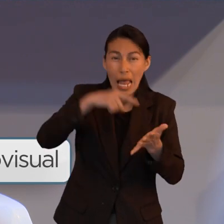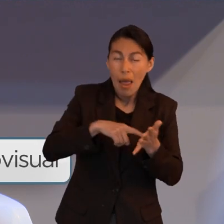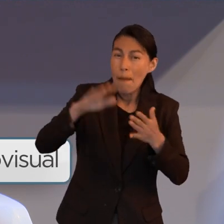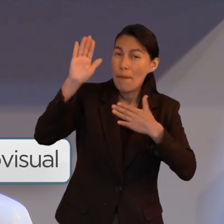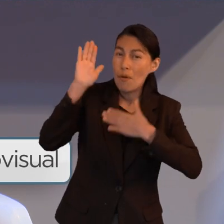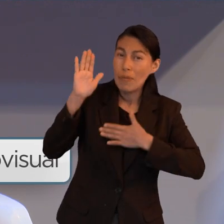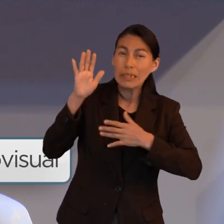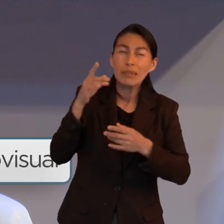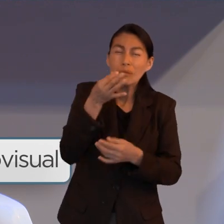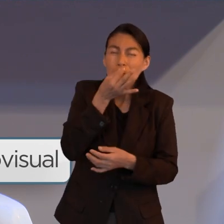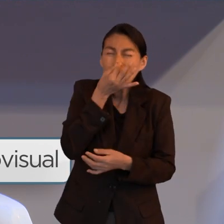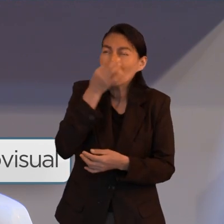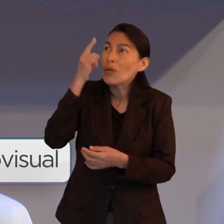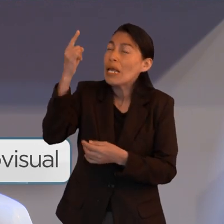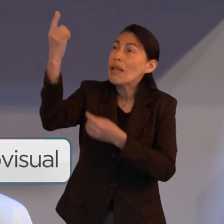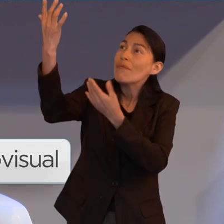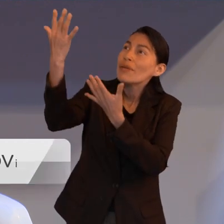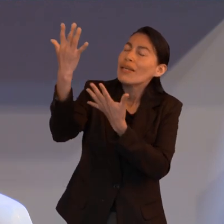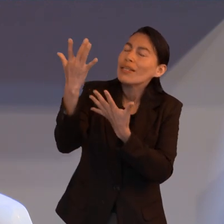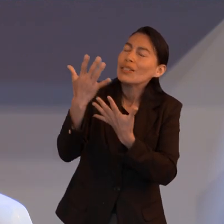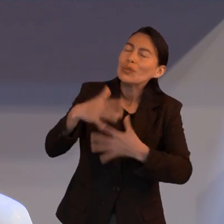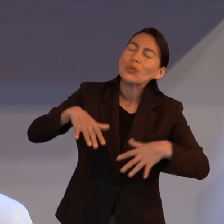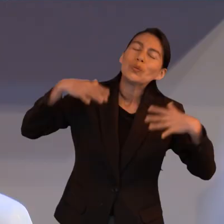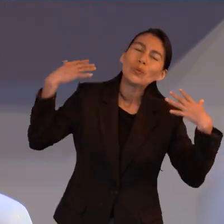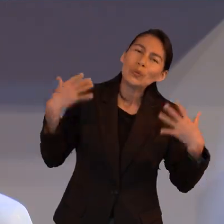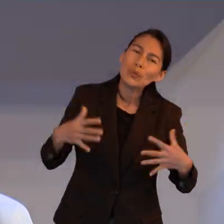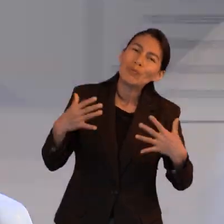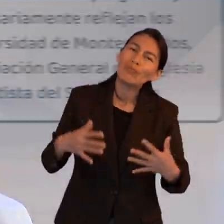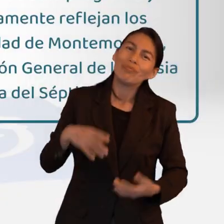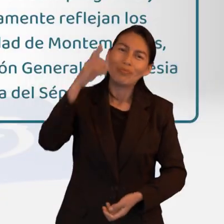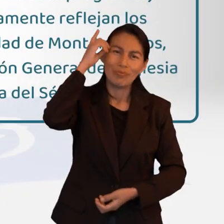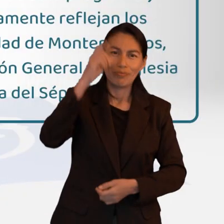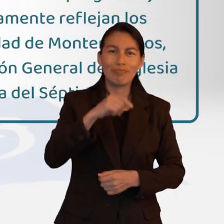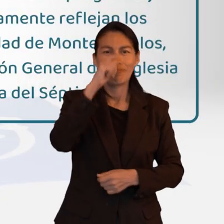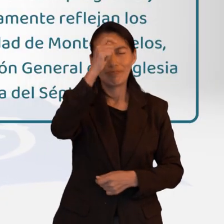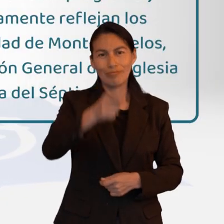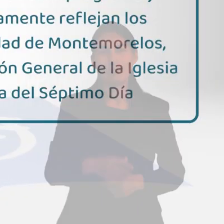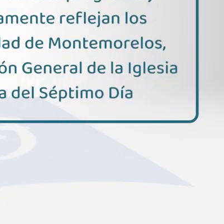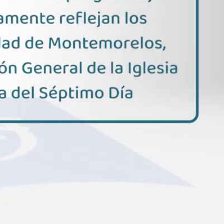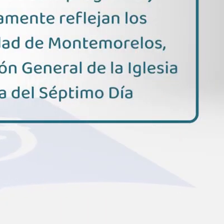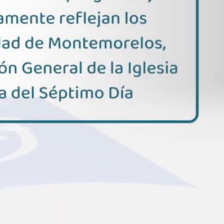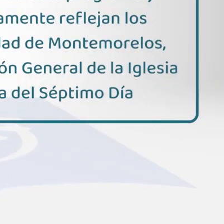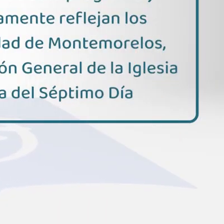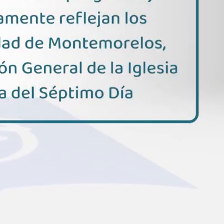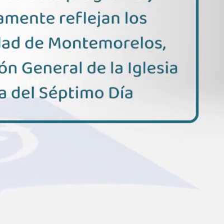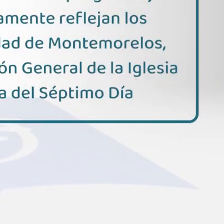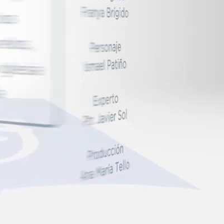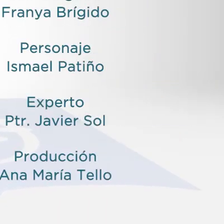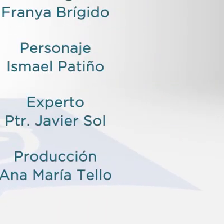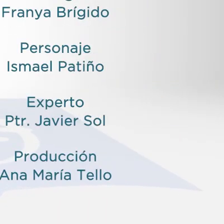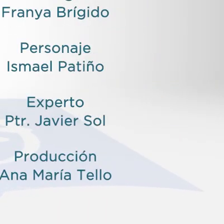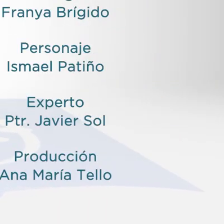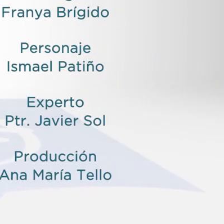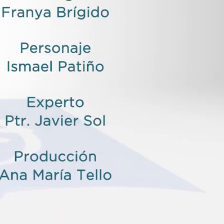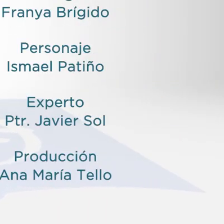que nos pide es que creamos en sus promesas porque su venida está cerca ¡Gracias! Música Gracias